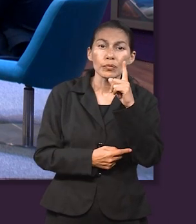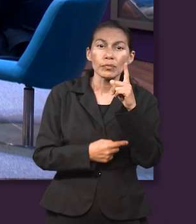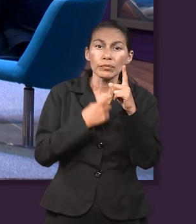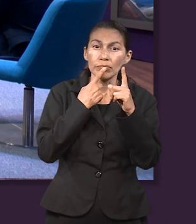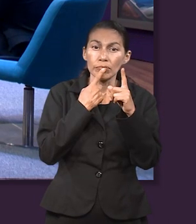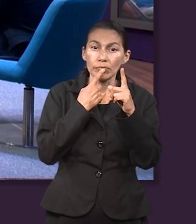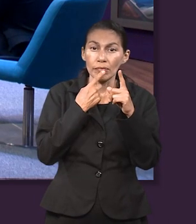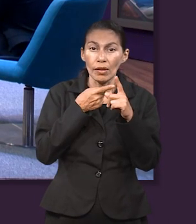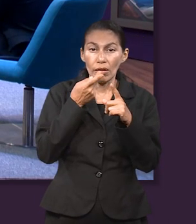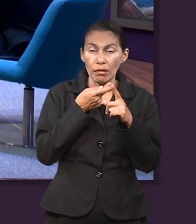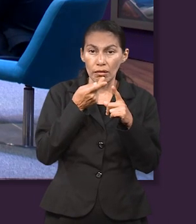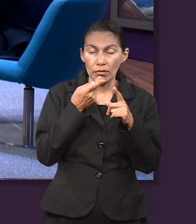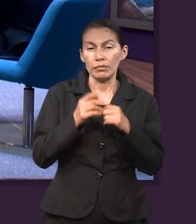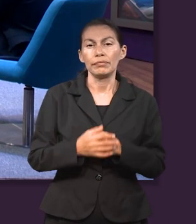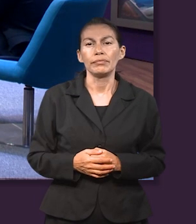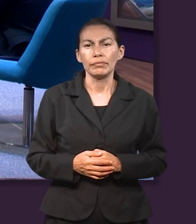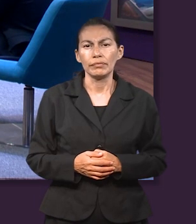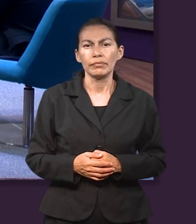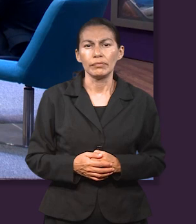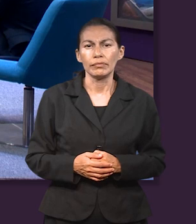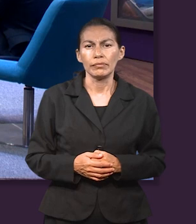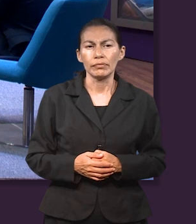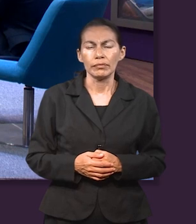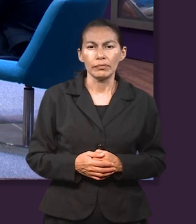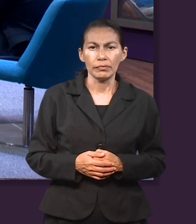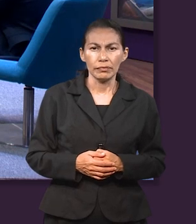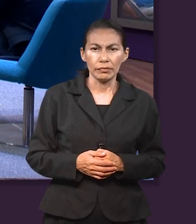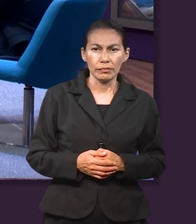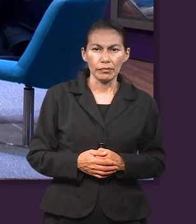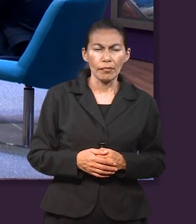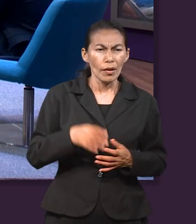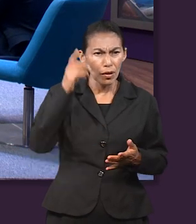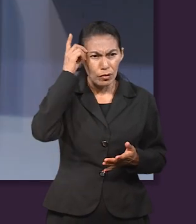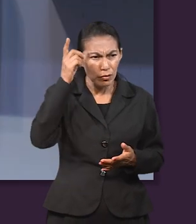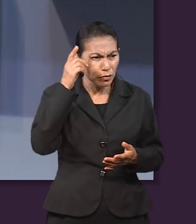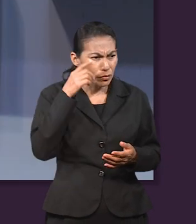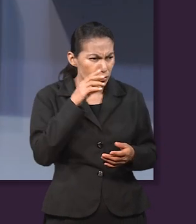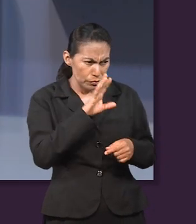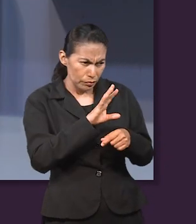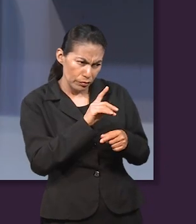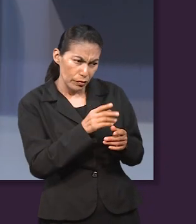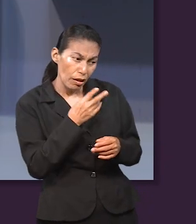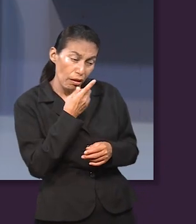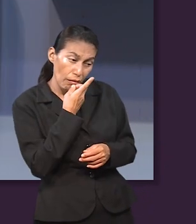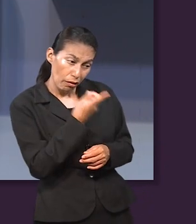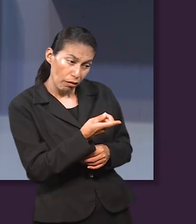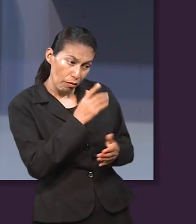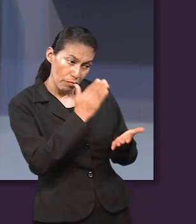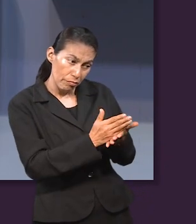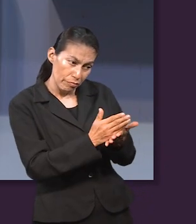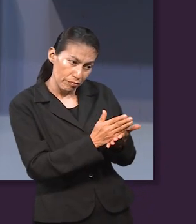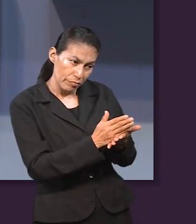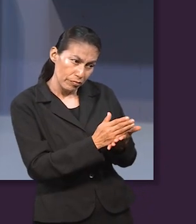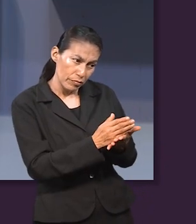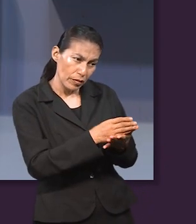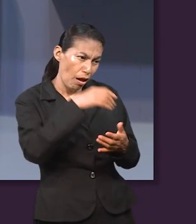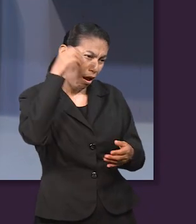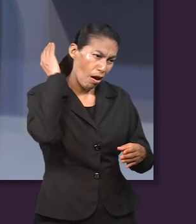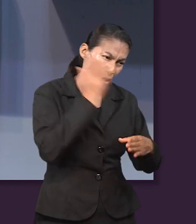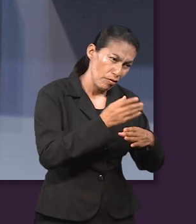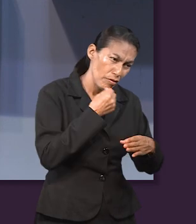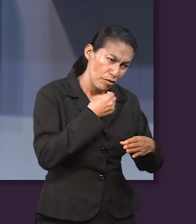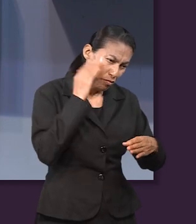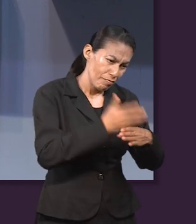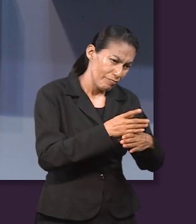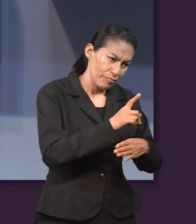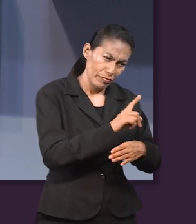dos oídos para escuchar dos veces y hablar una. Ok. Y bueno, claro que era evidente que Abraham conocía la voz